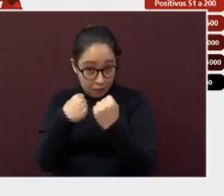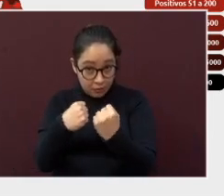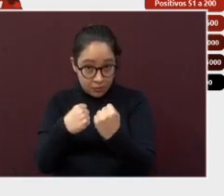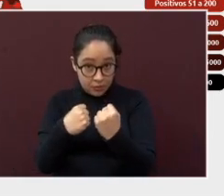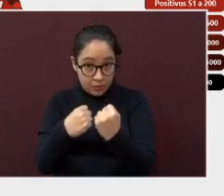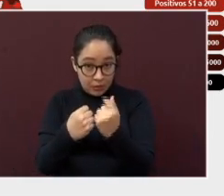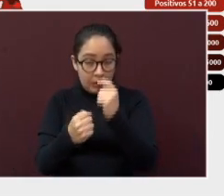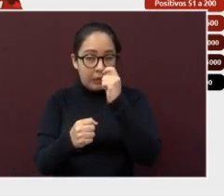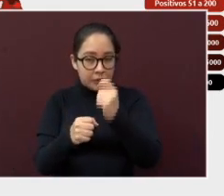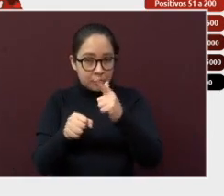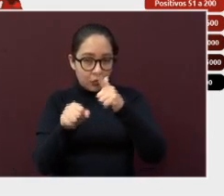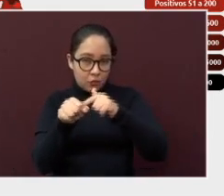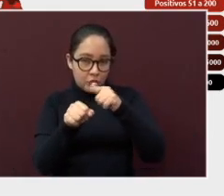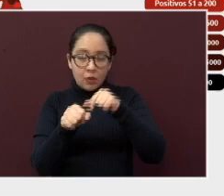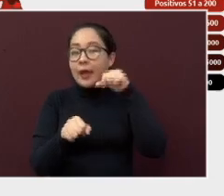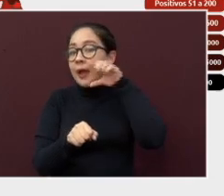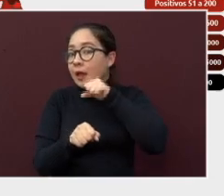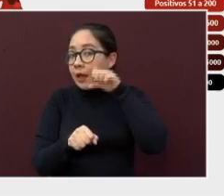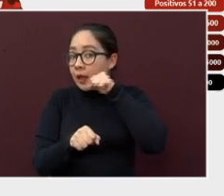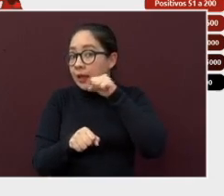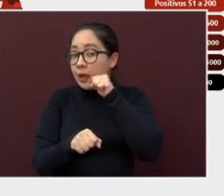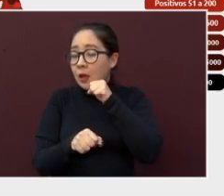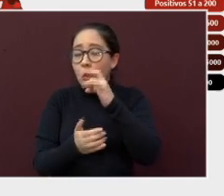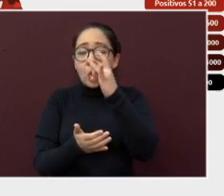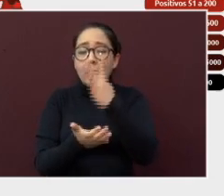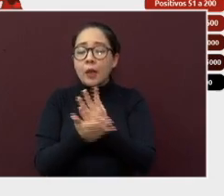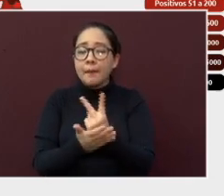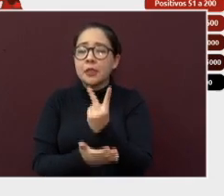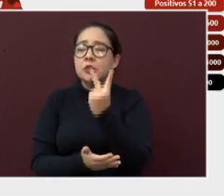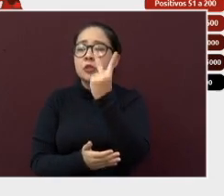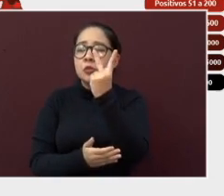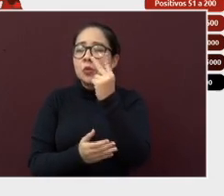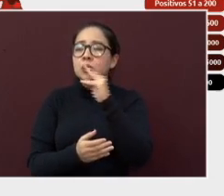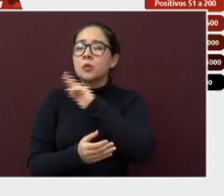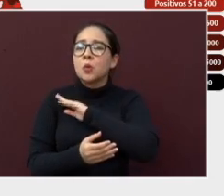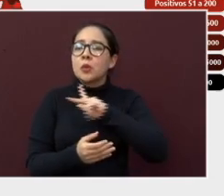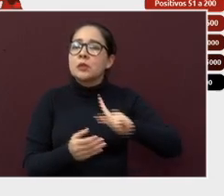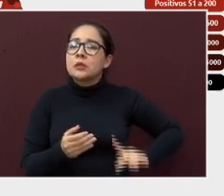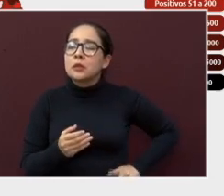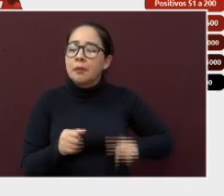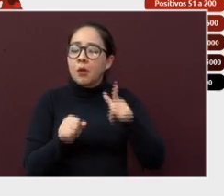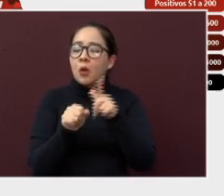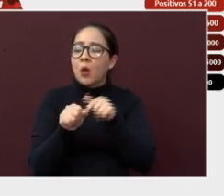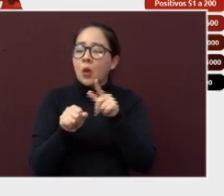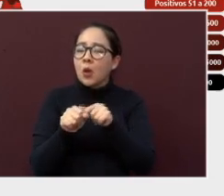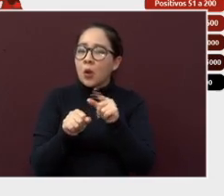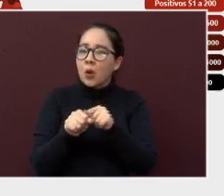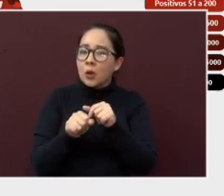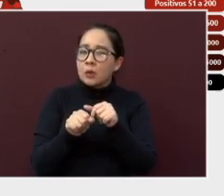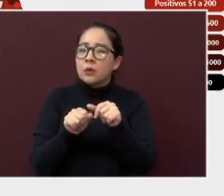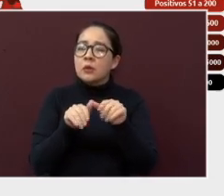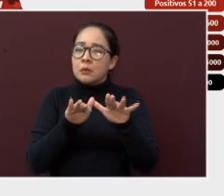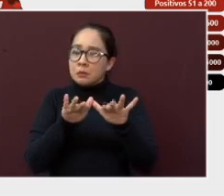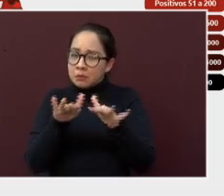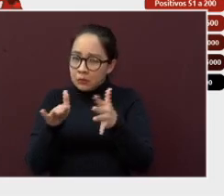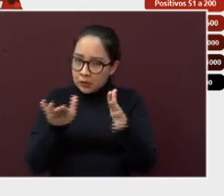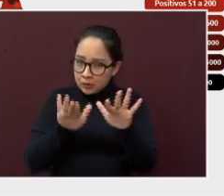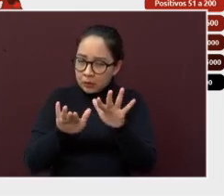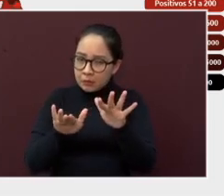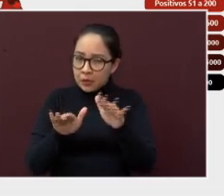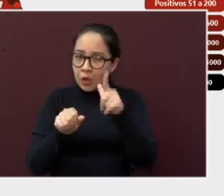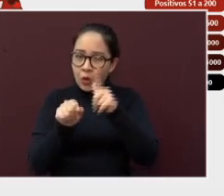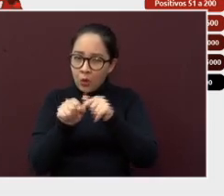en color naranja y solo dos municipios se encuentran en riesgo epidemiológico medio,